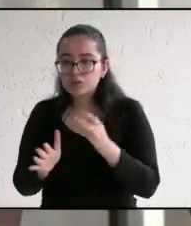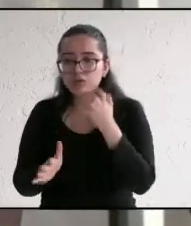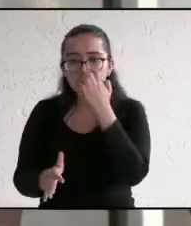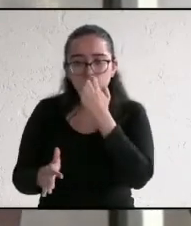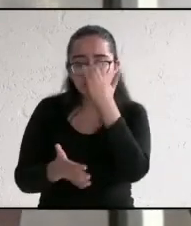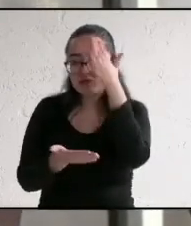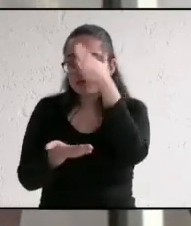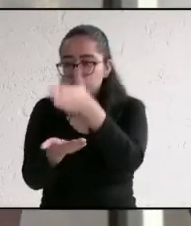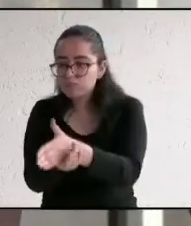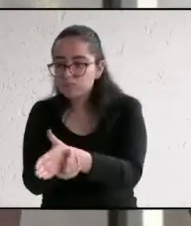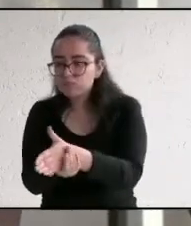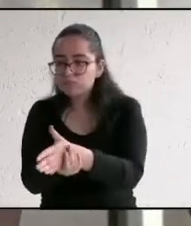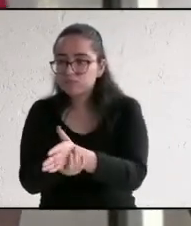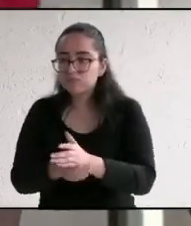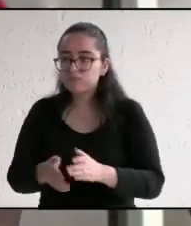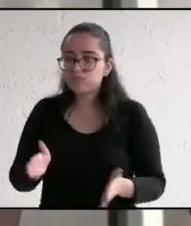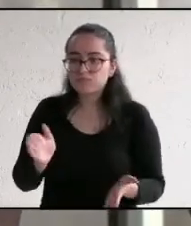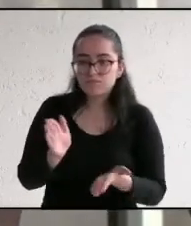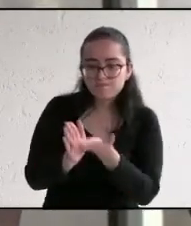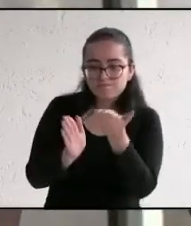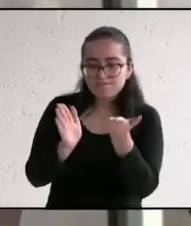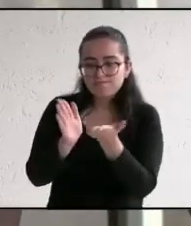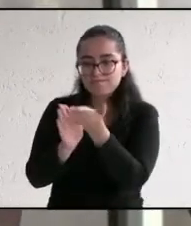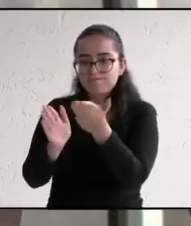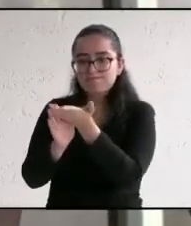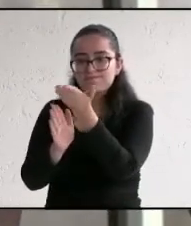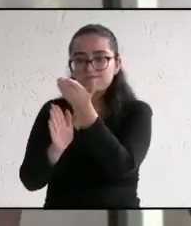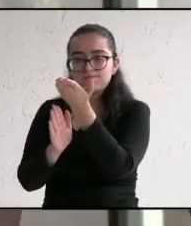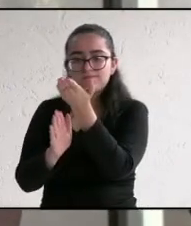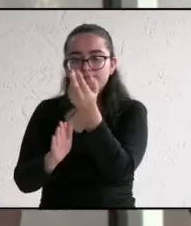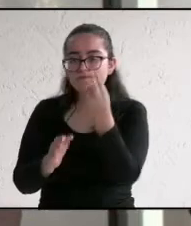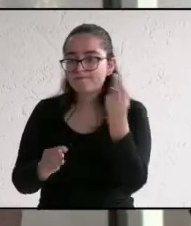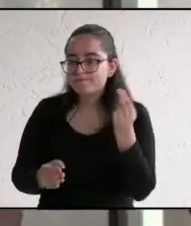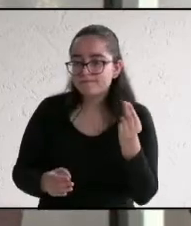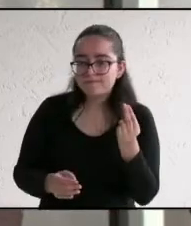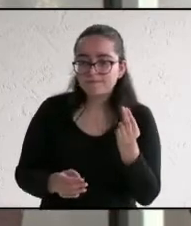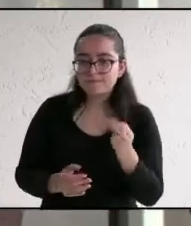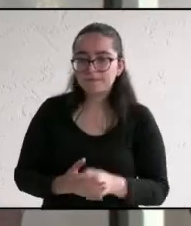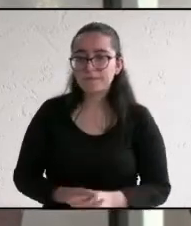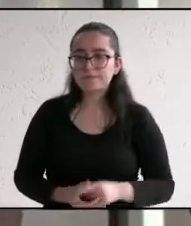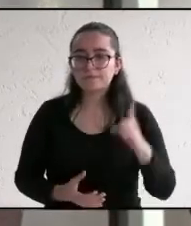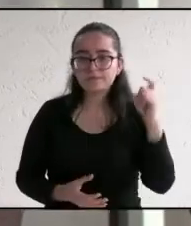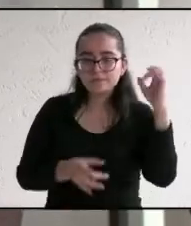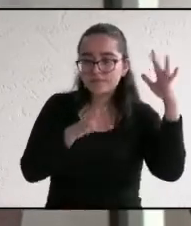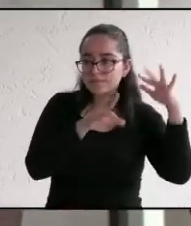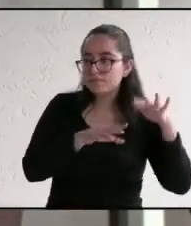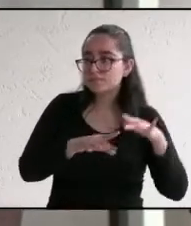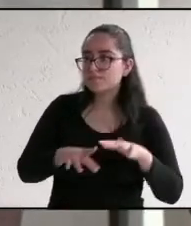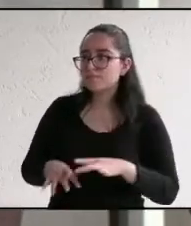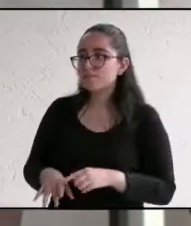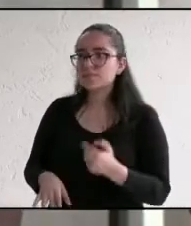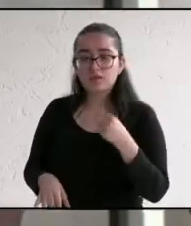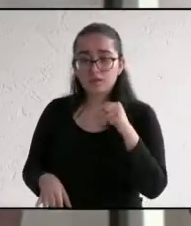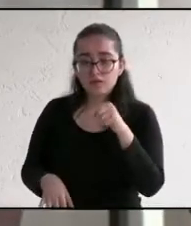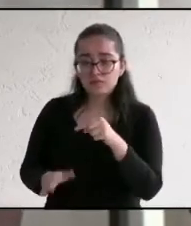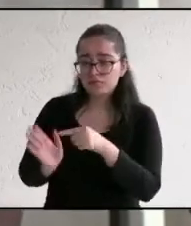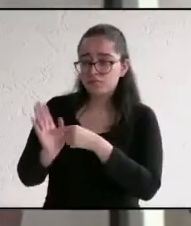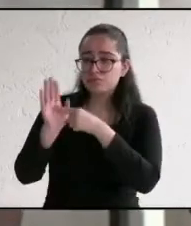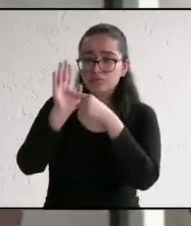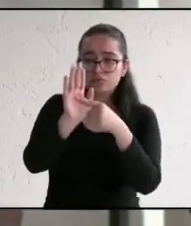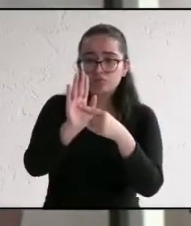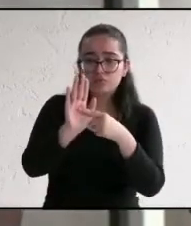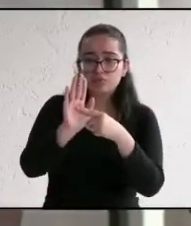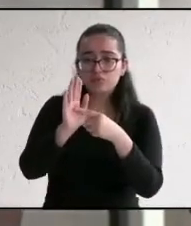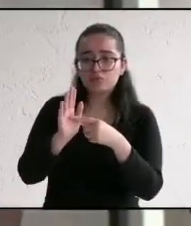necesitamos mejorar la infraestructura social y entonces entraría la parte de las plantas de tratamiento, ¿no? Aquí tengo un oficio de Conagua